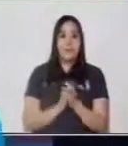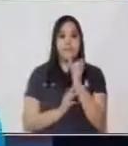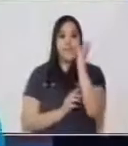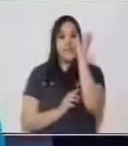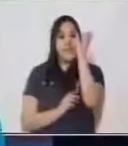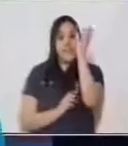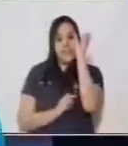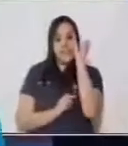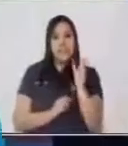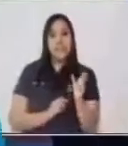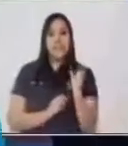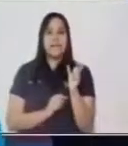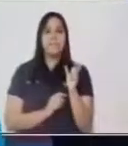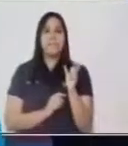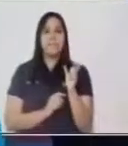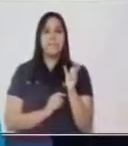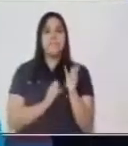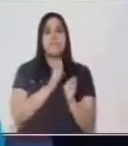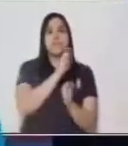debemos colocar hoy.